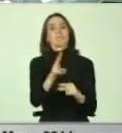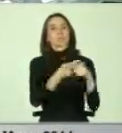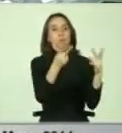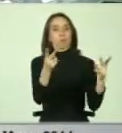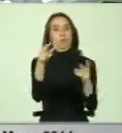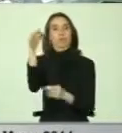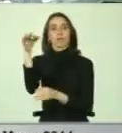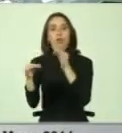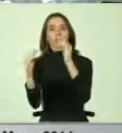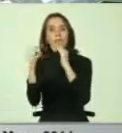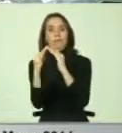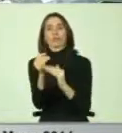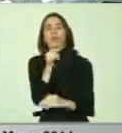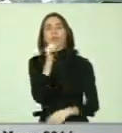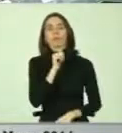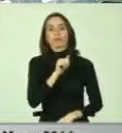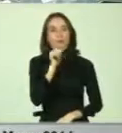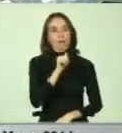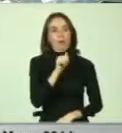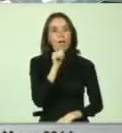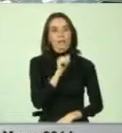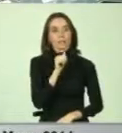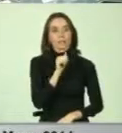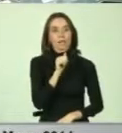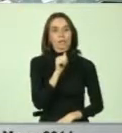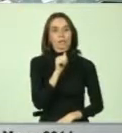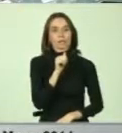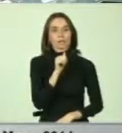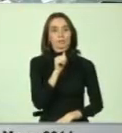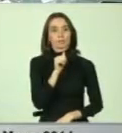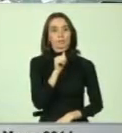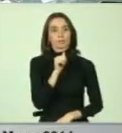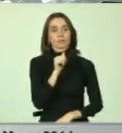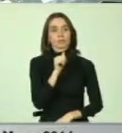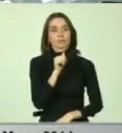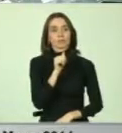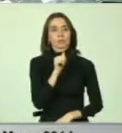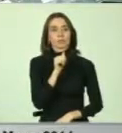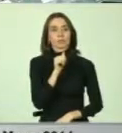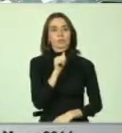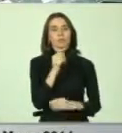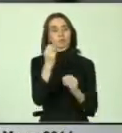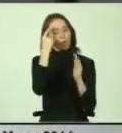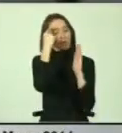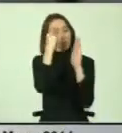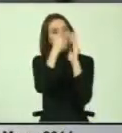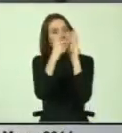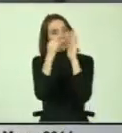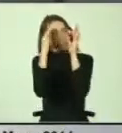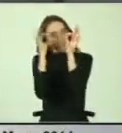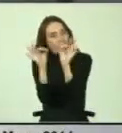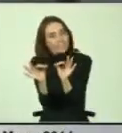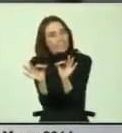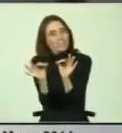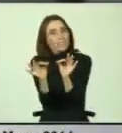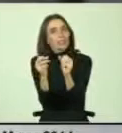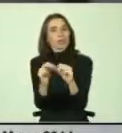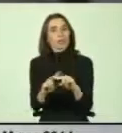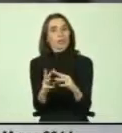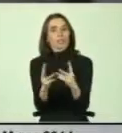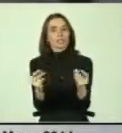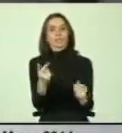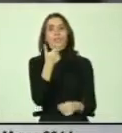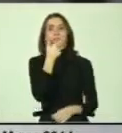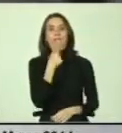tribunales, la falta de, en el fondo, de aplicar criterios propiamente tal que quizás se podrían resolver